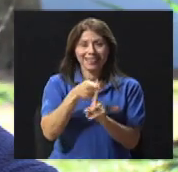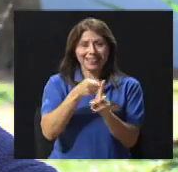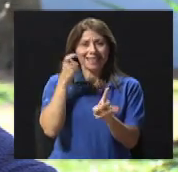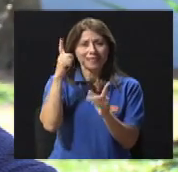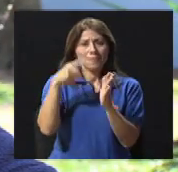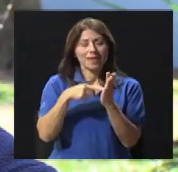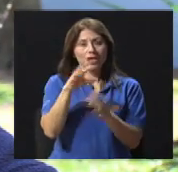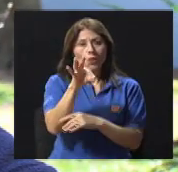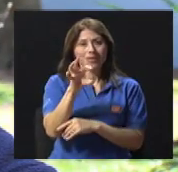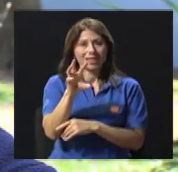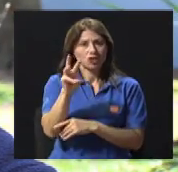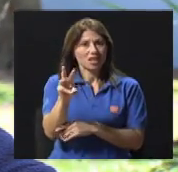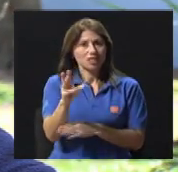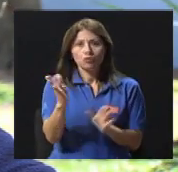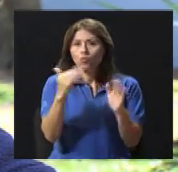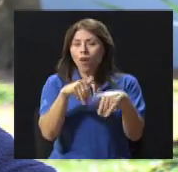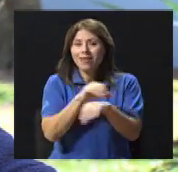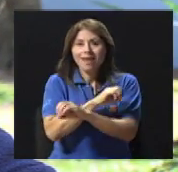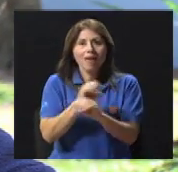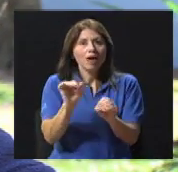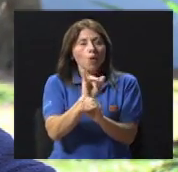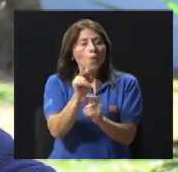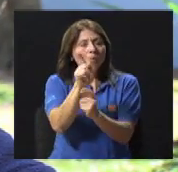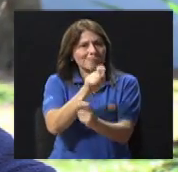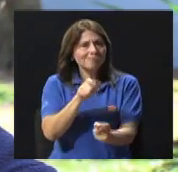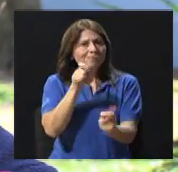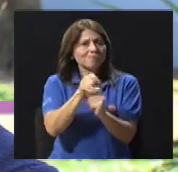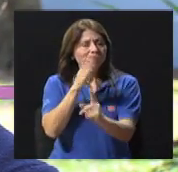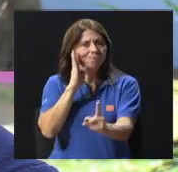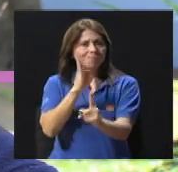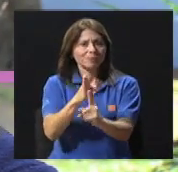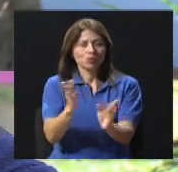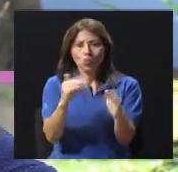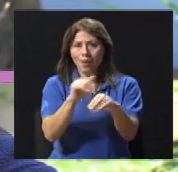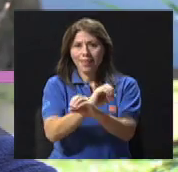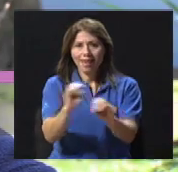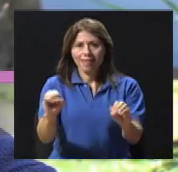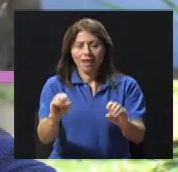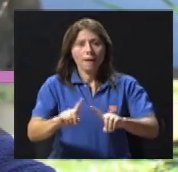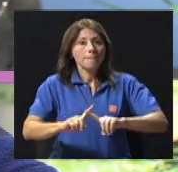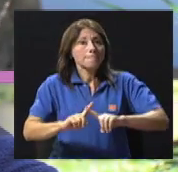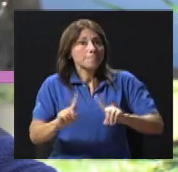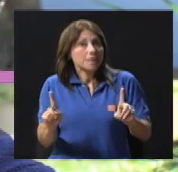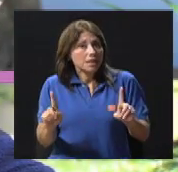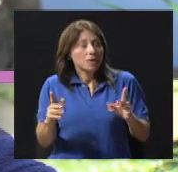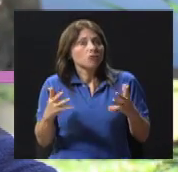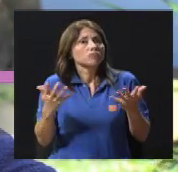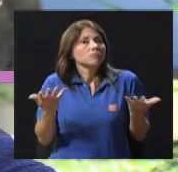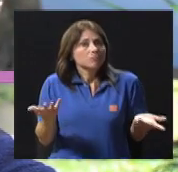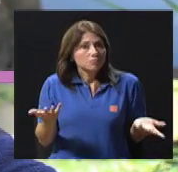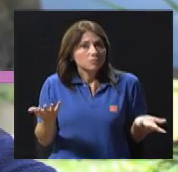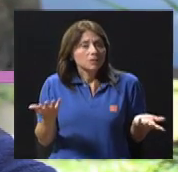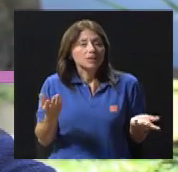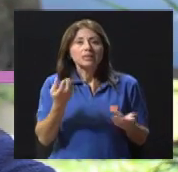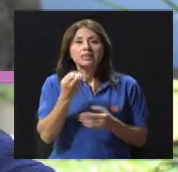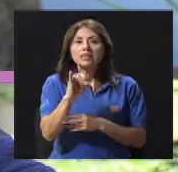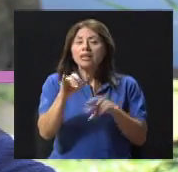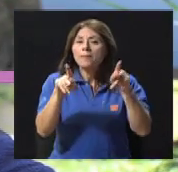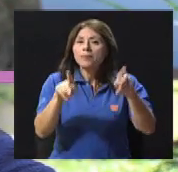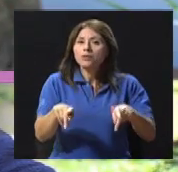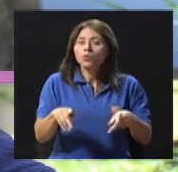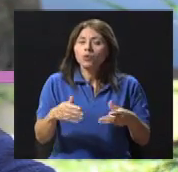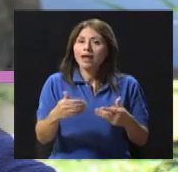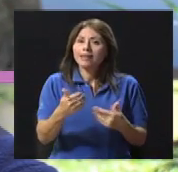así como algo contundente, algo concreto, algo puntual, pero ¿por qué no? Si se habla de que tiene compromiso